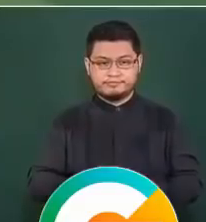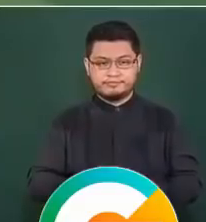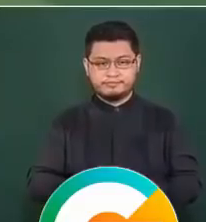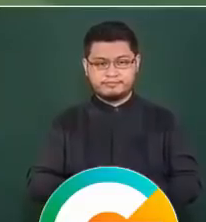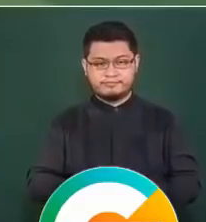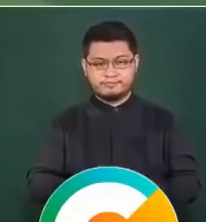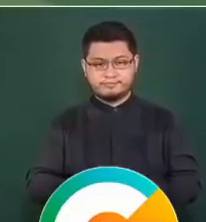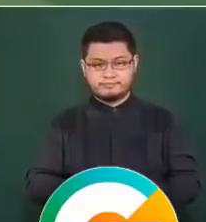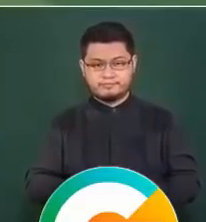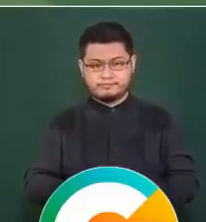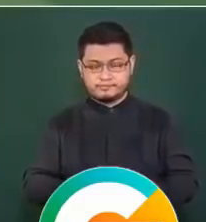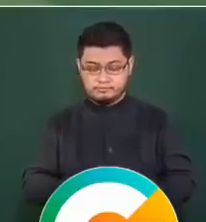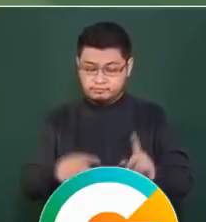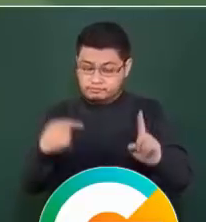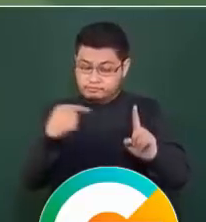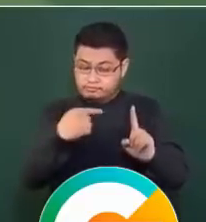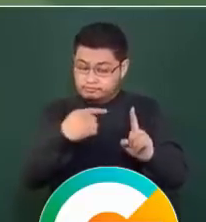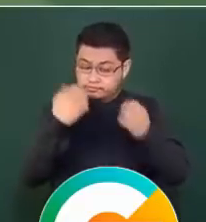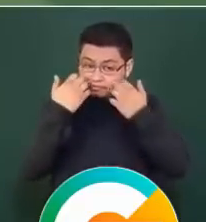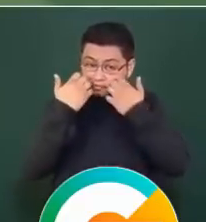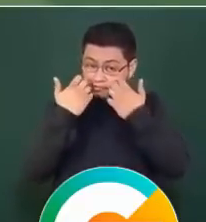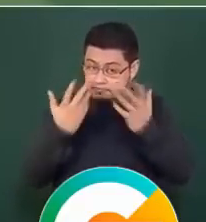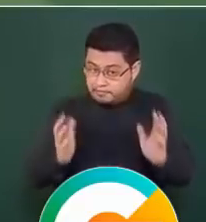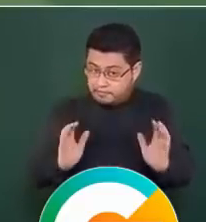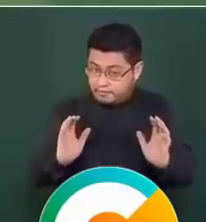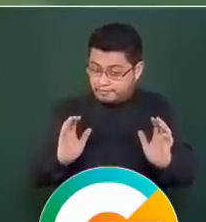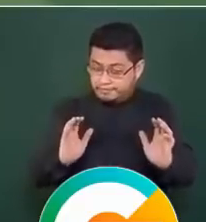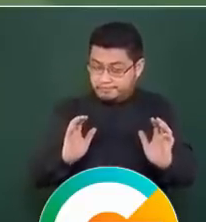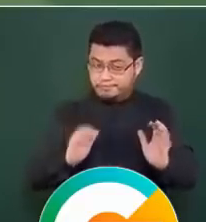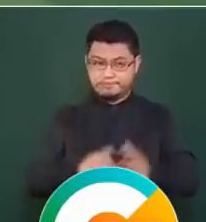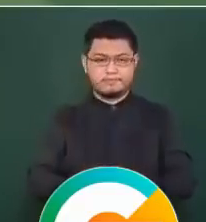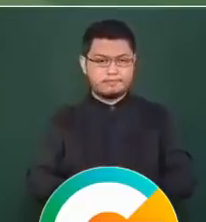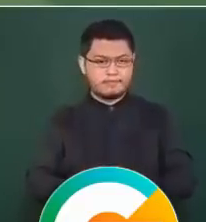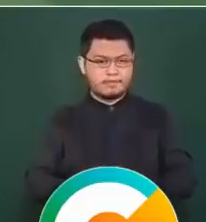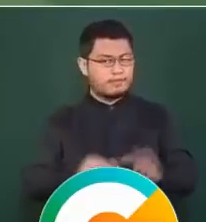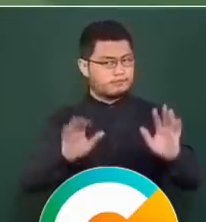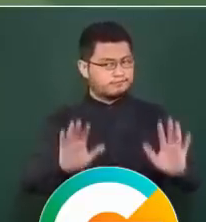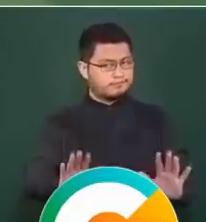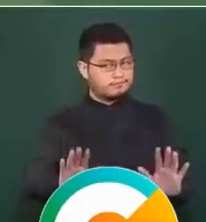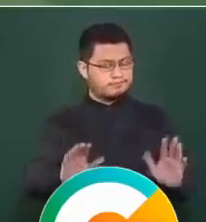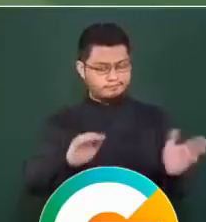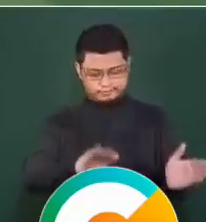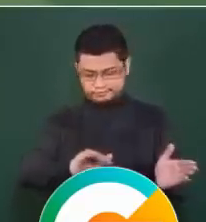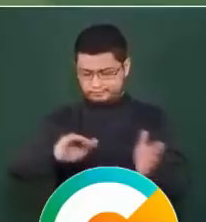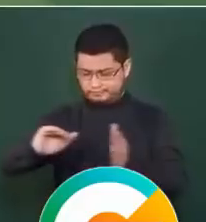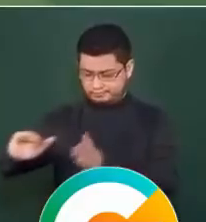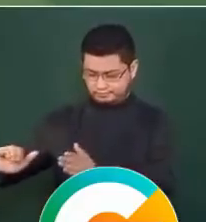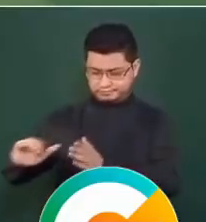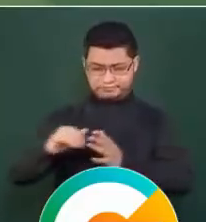si tiene algo que aportar. Ahora, si